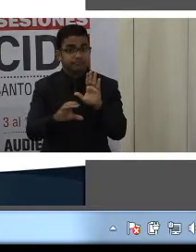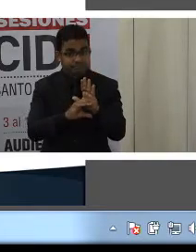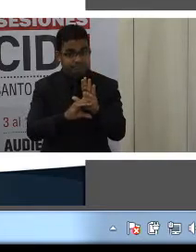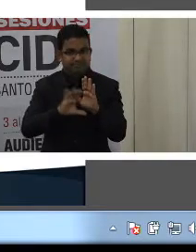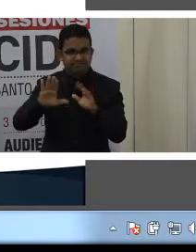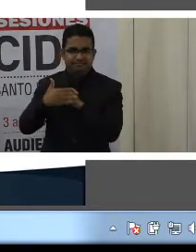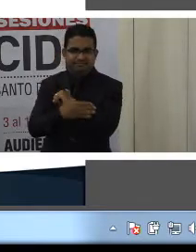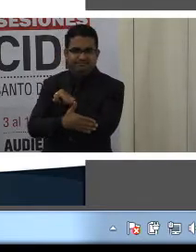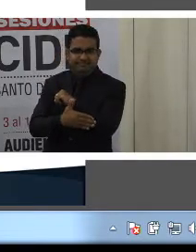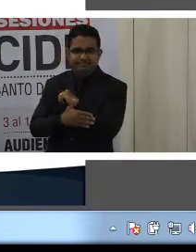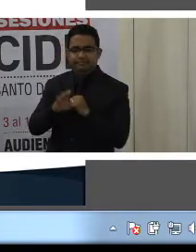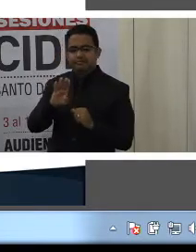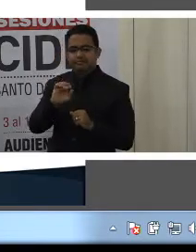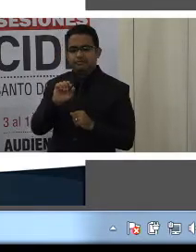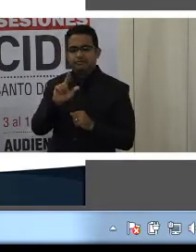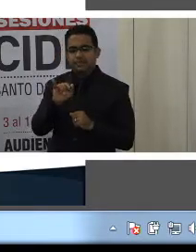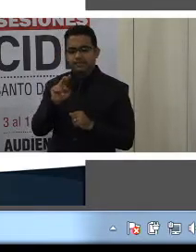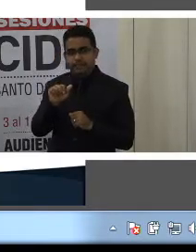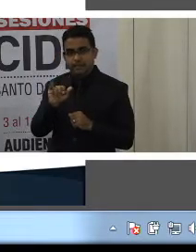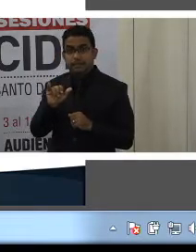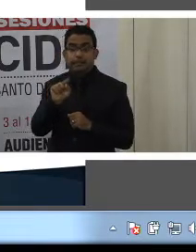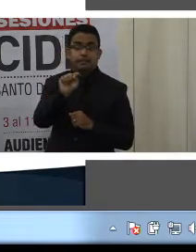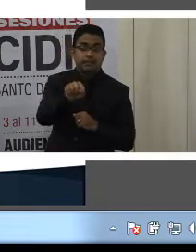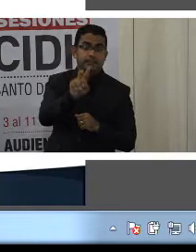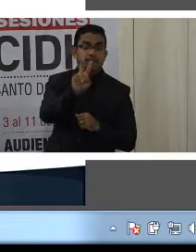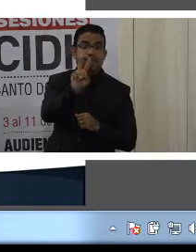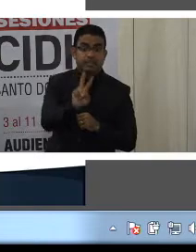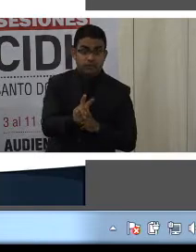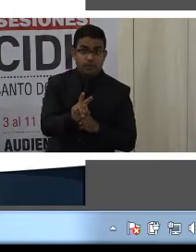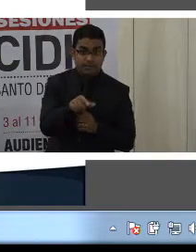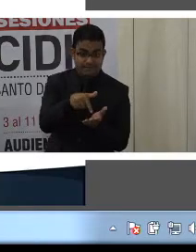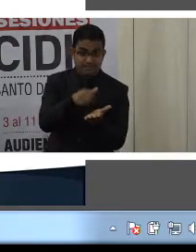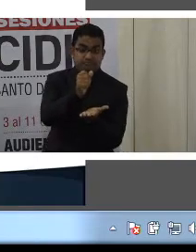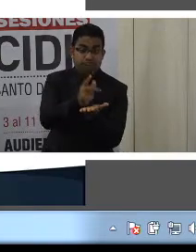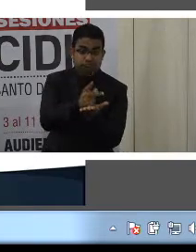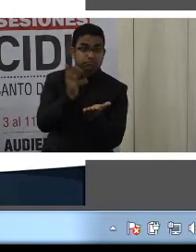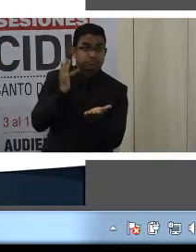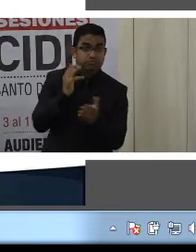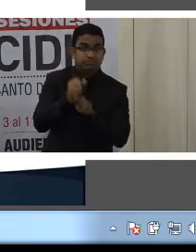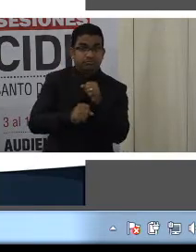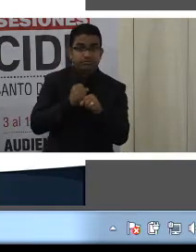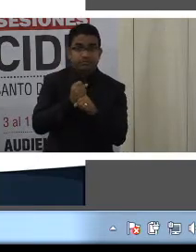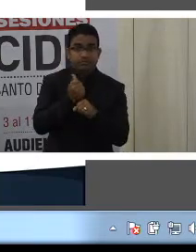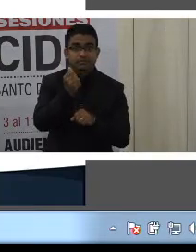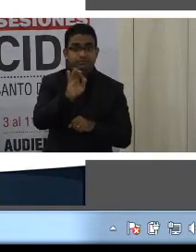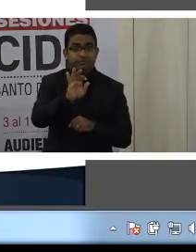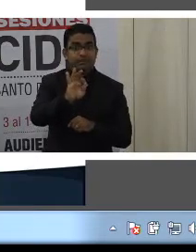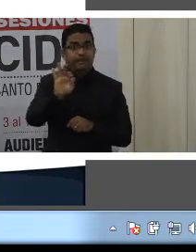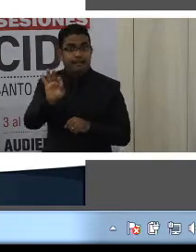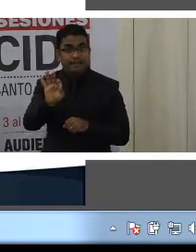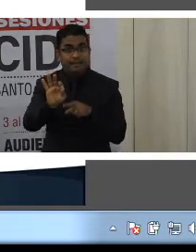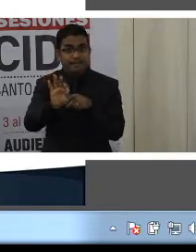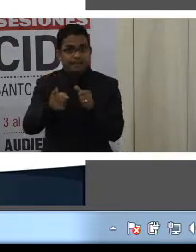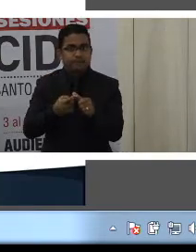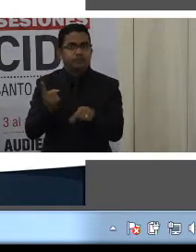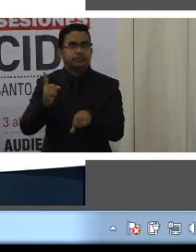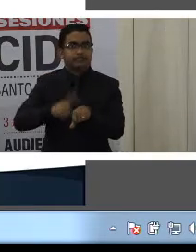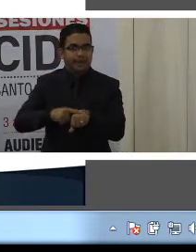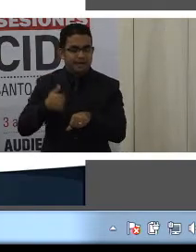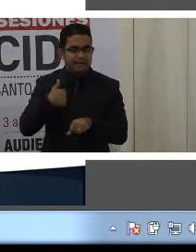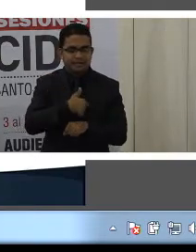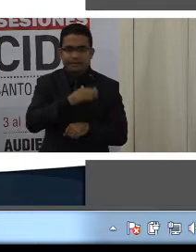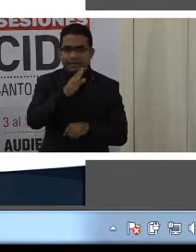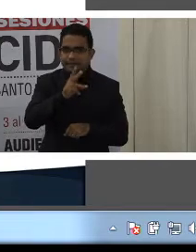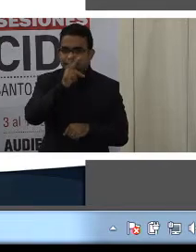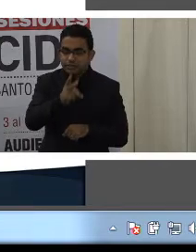Bolivariana de Venezuela, aprobada en 1999, donde por primera vez en nuestra historia,